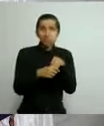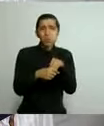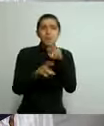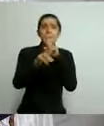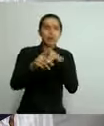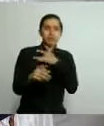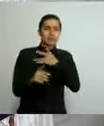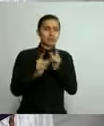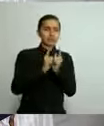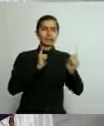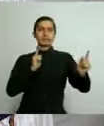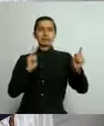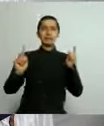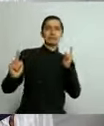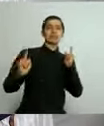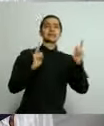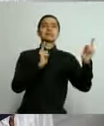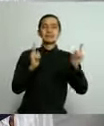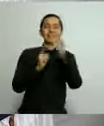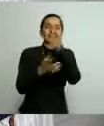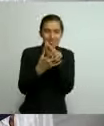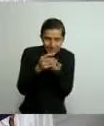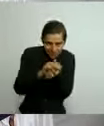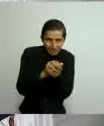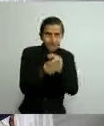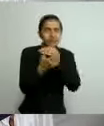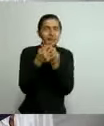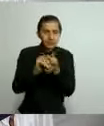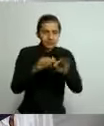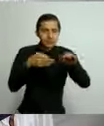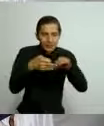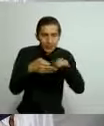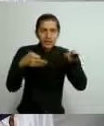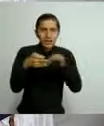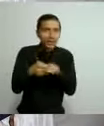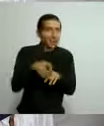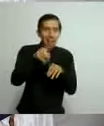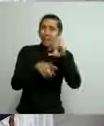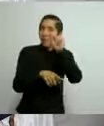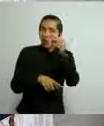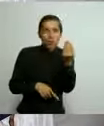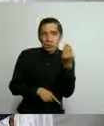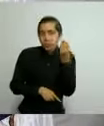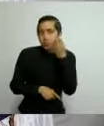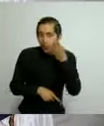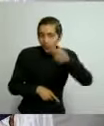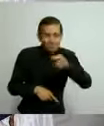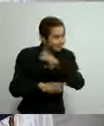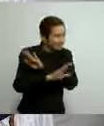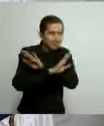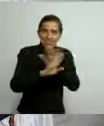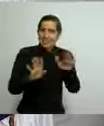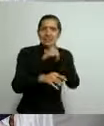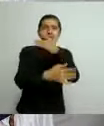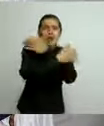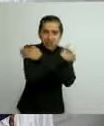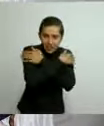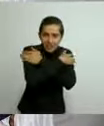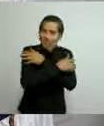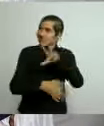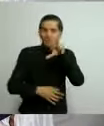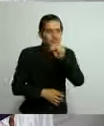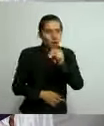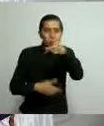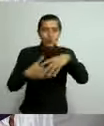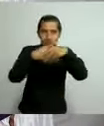tu sana distancia, lávate las manos, no saludos de besos, no saludos de abrazos, no